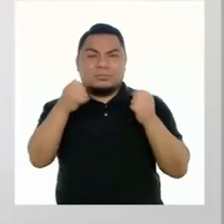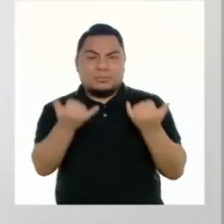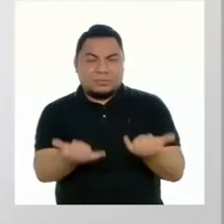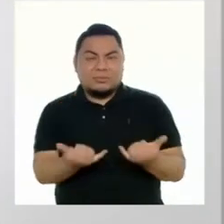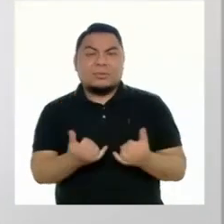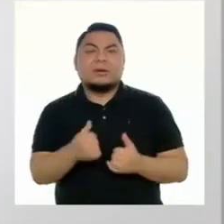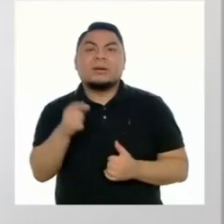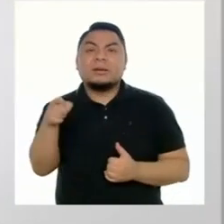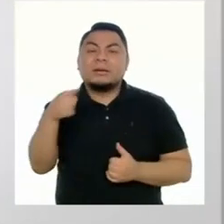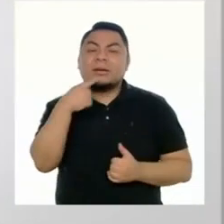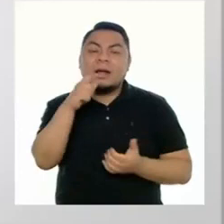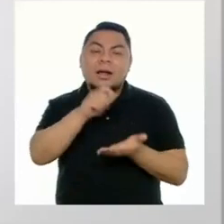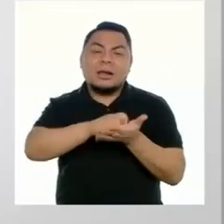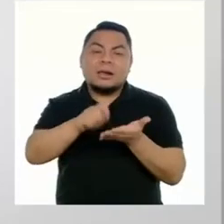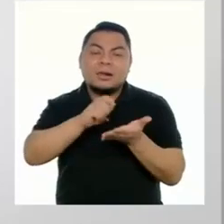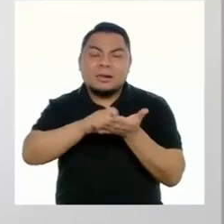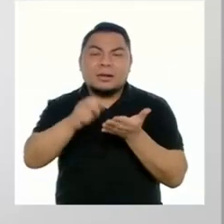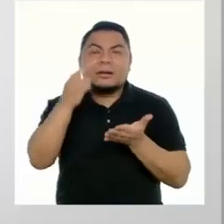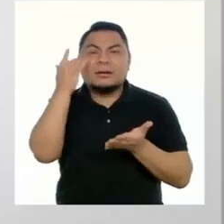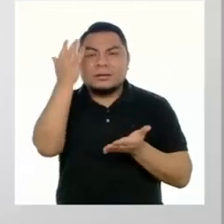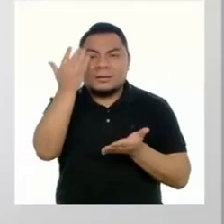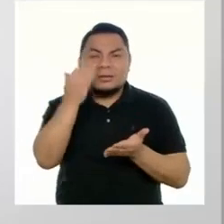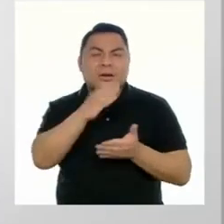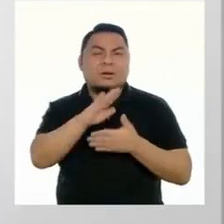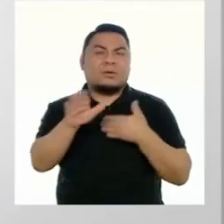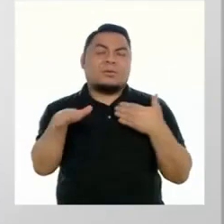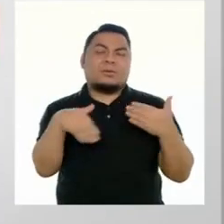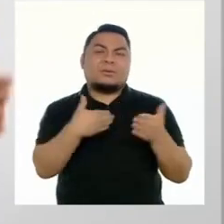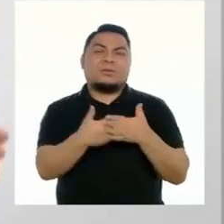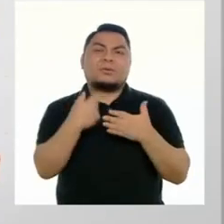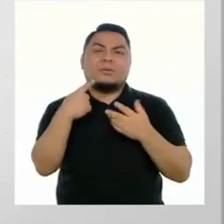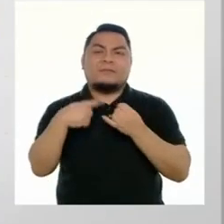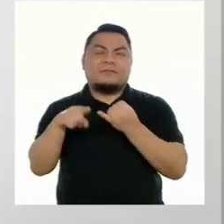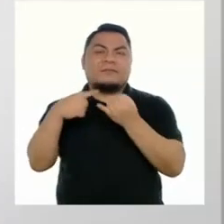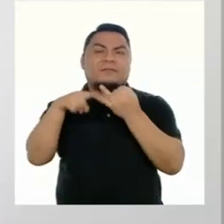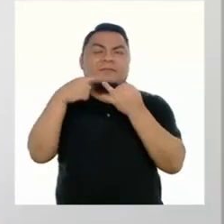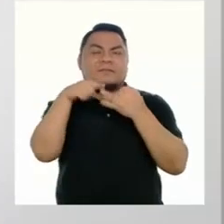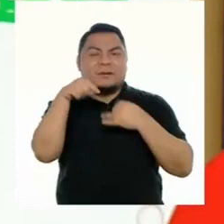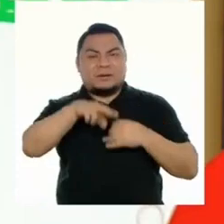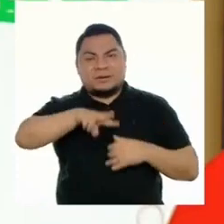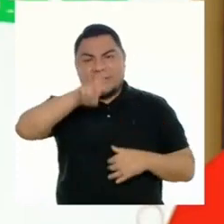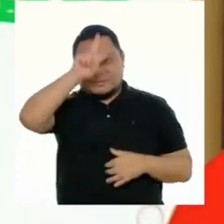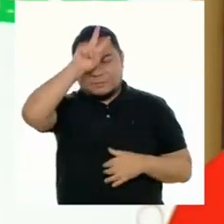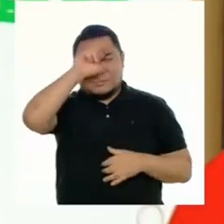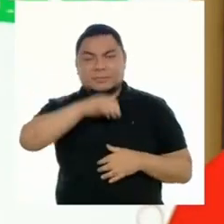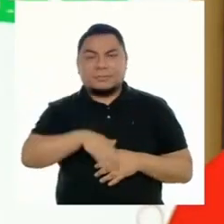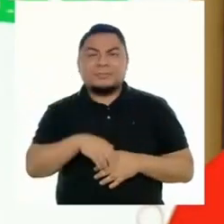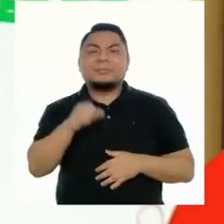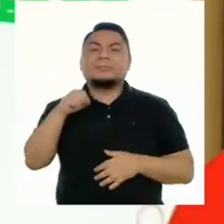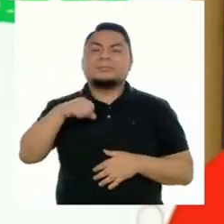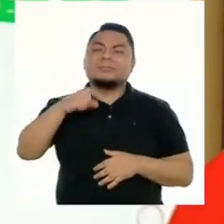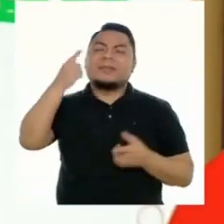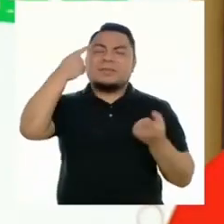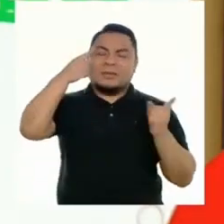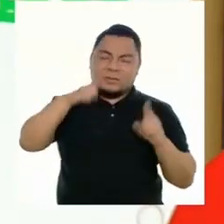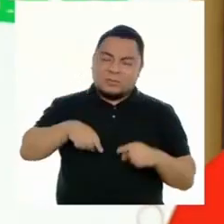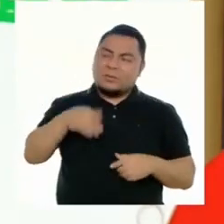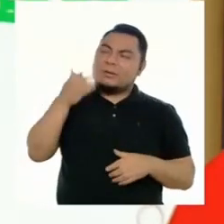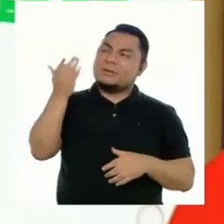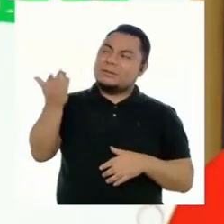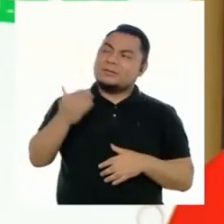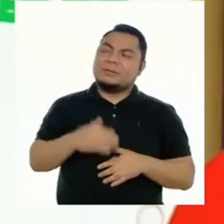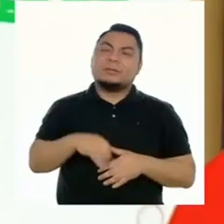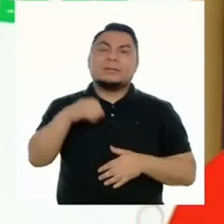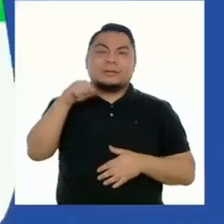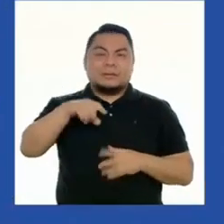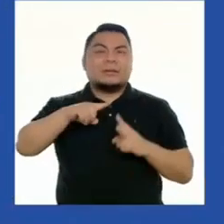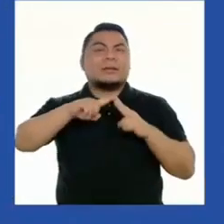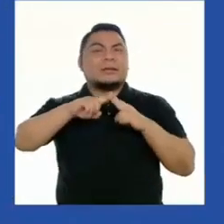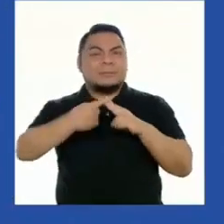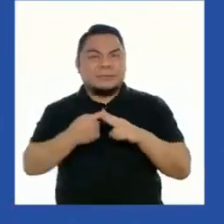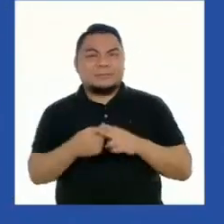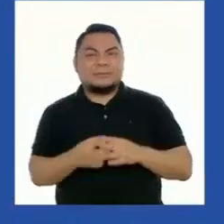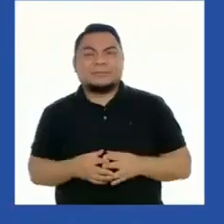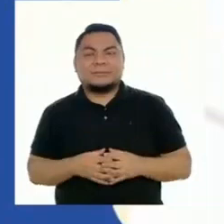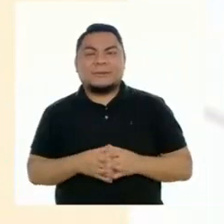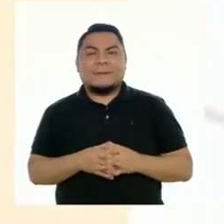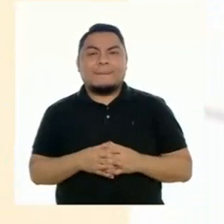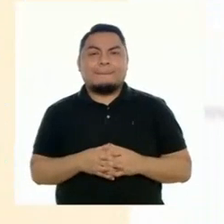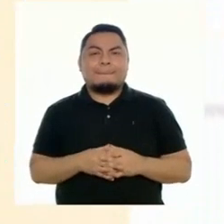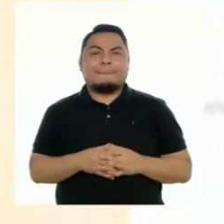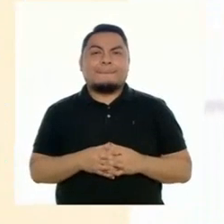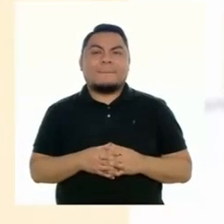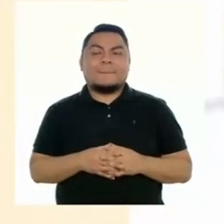de hoy, de leer y reflexionar en torno a la biodiversidad en el Perú. De acuerdo, profesora Felicitas. ¡Empecemos!